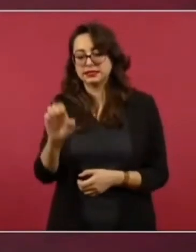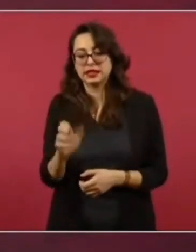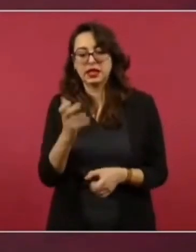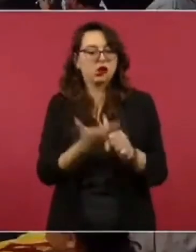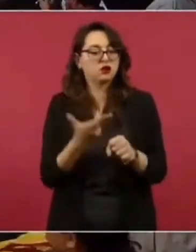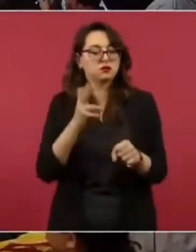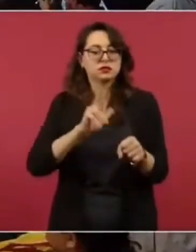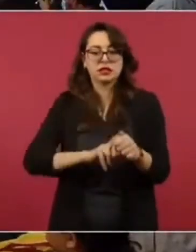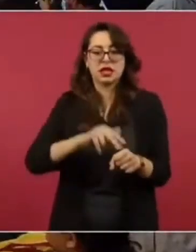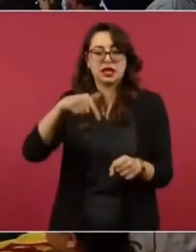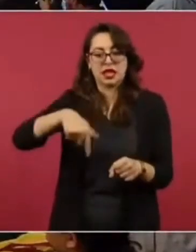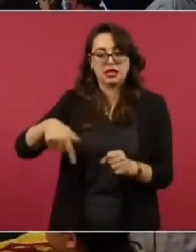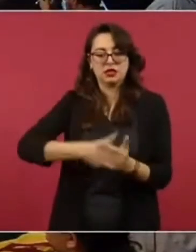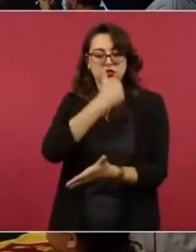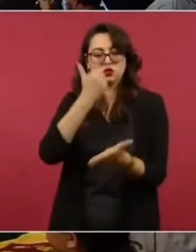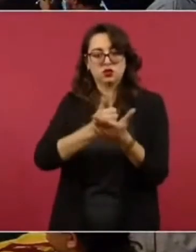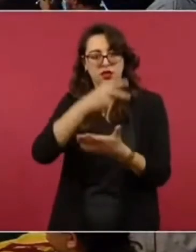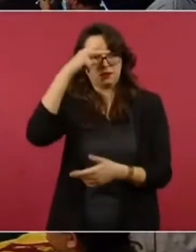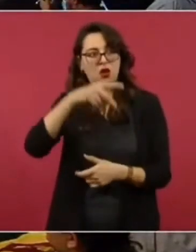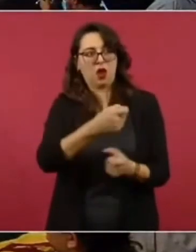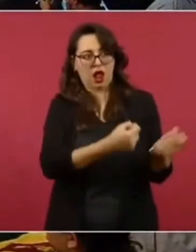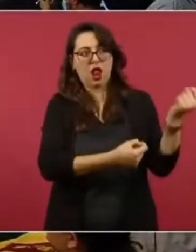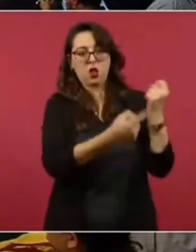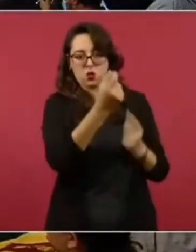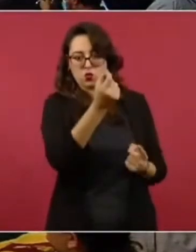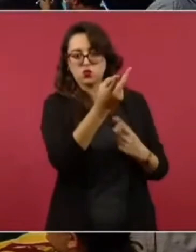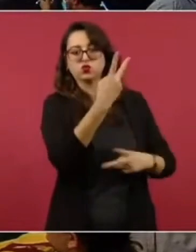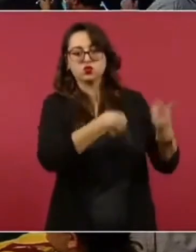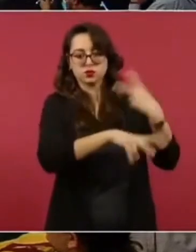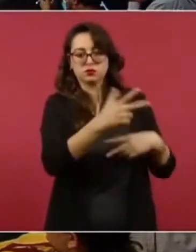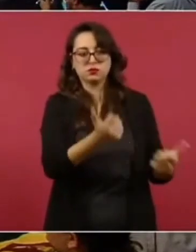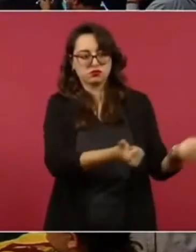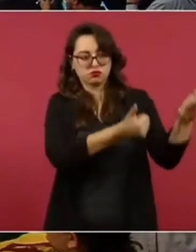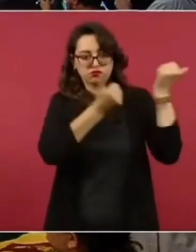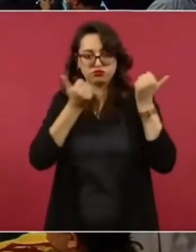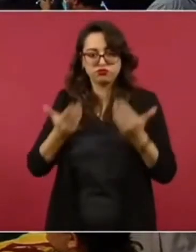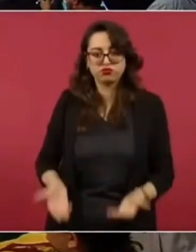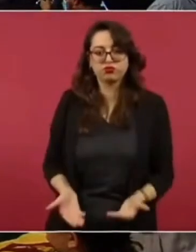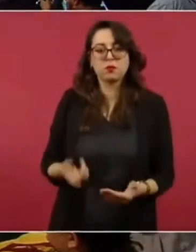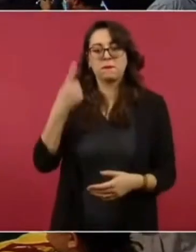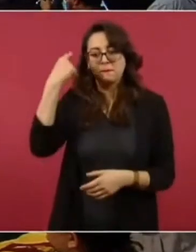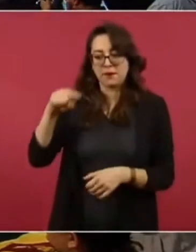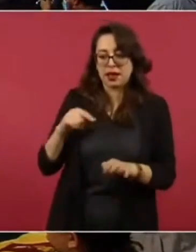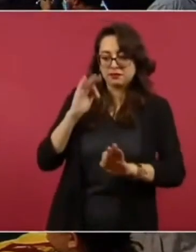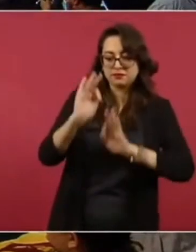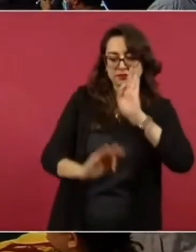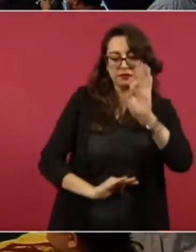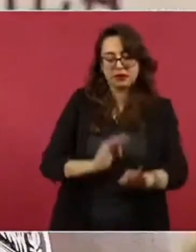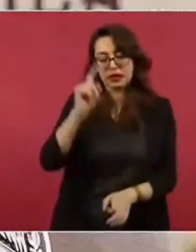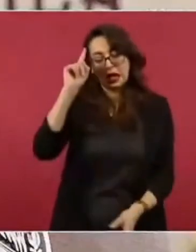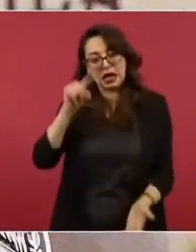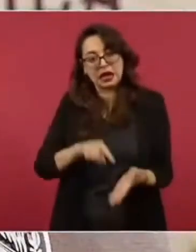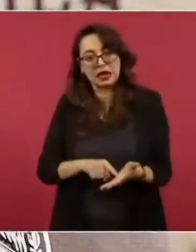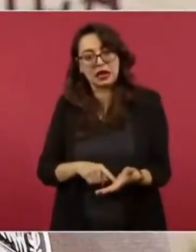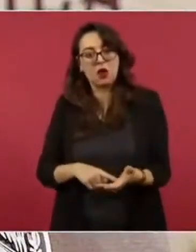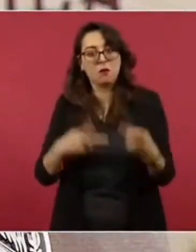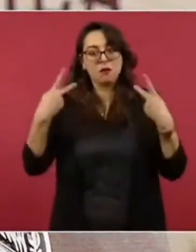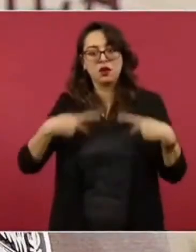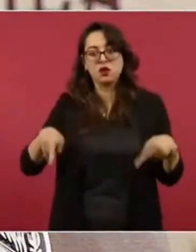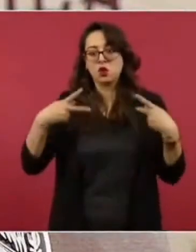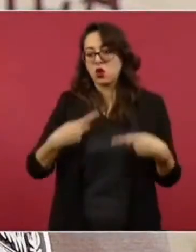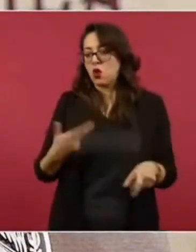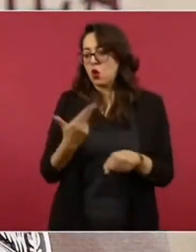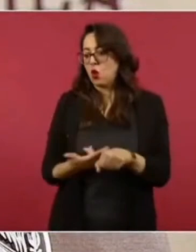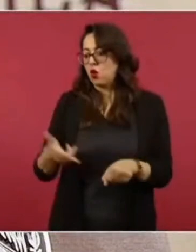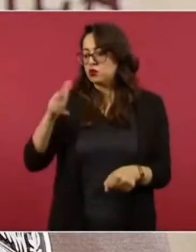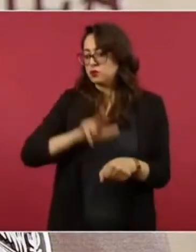en hospitales aquí en la Ciudad de México a las cuales fueron trasladados. Creo que al día de hoy solamente hay un hospitalizado